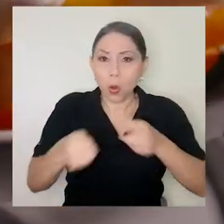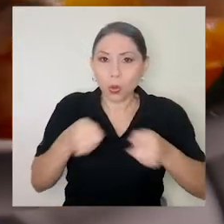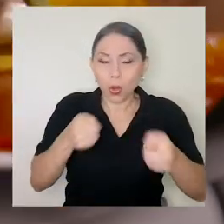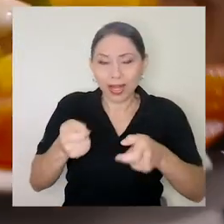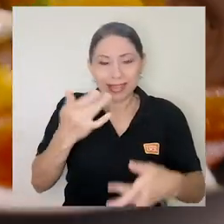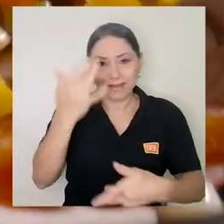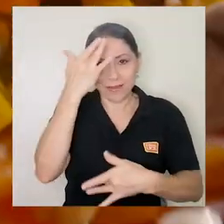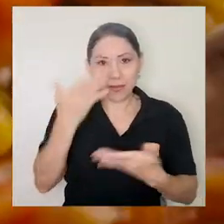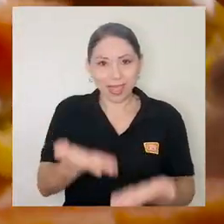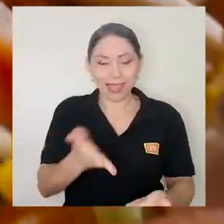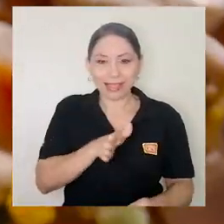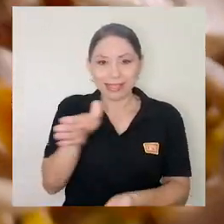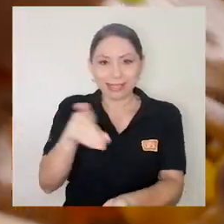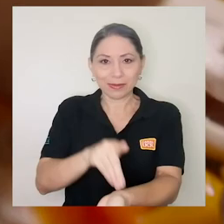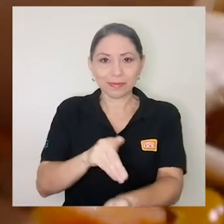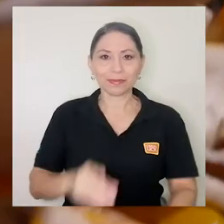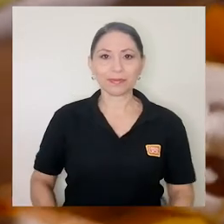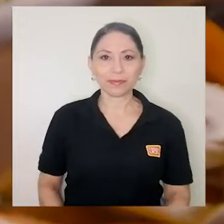enfermedades.